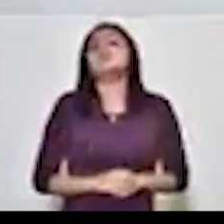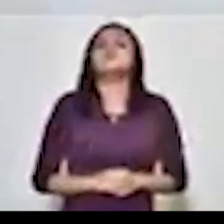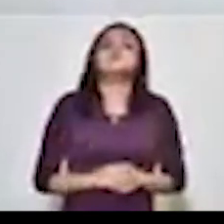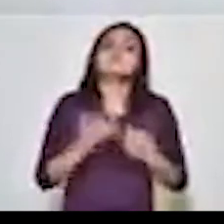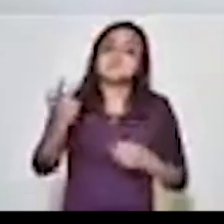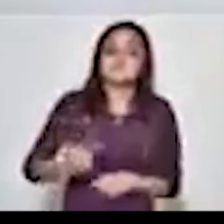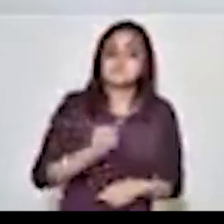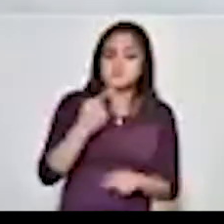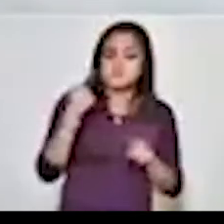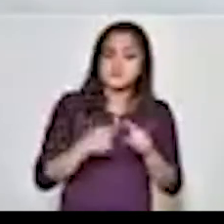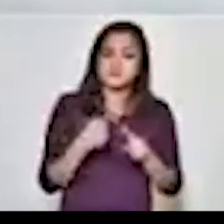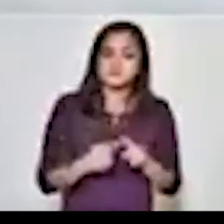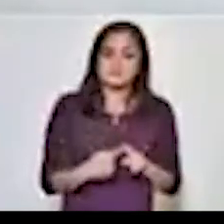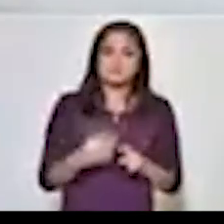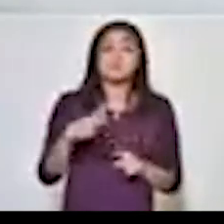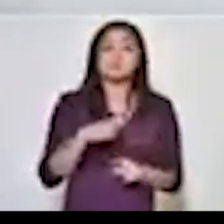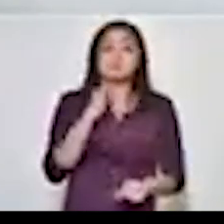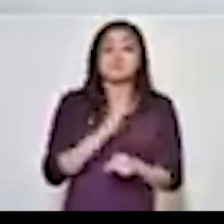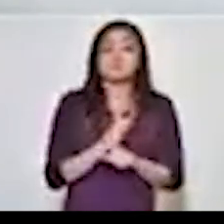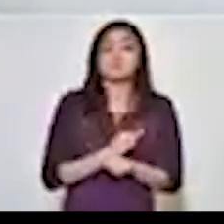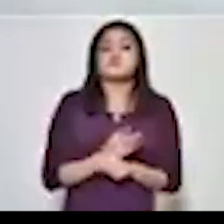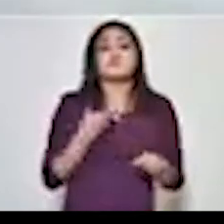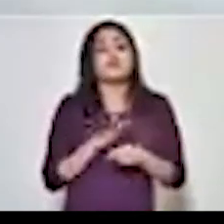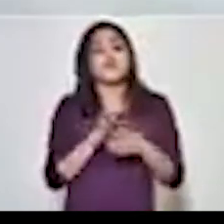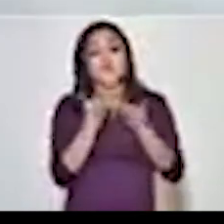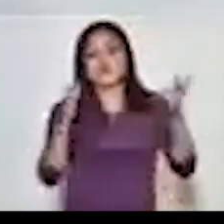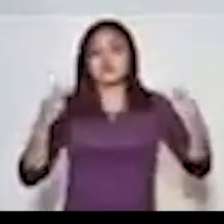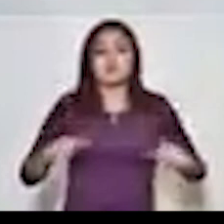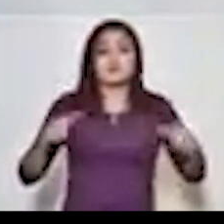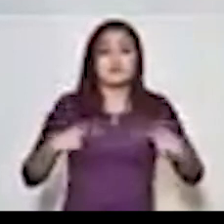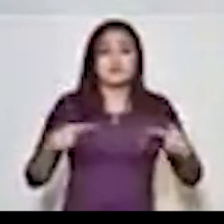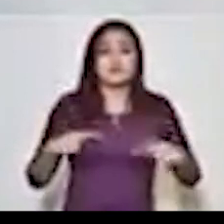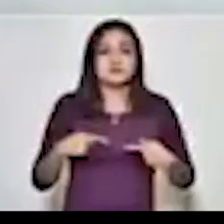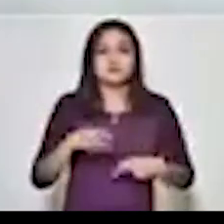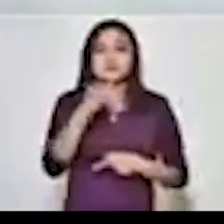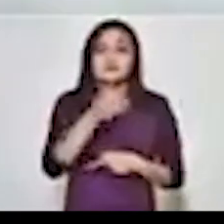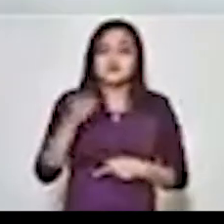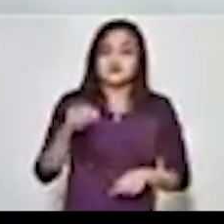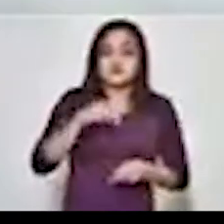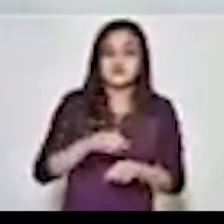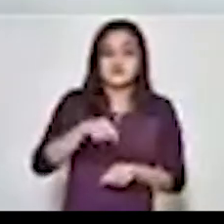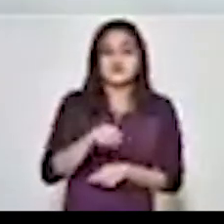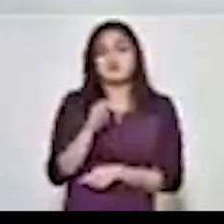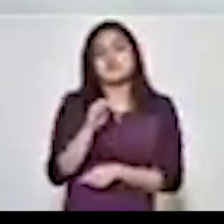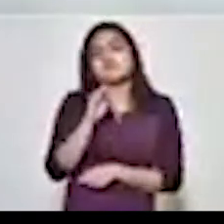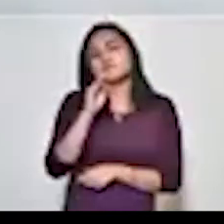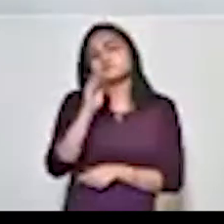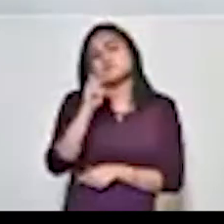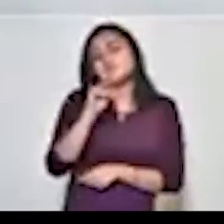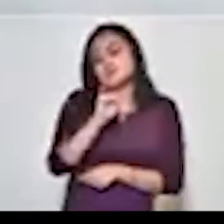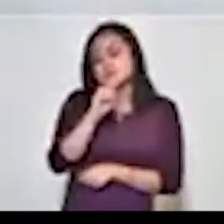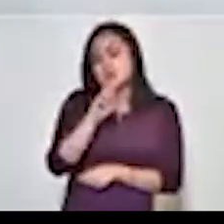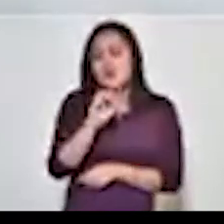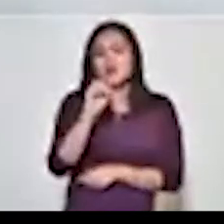tu pregunta de si a cualquier persona se le pasó la fecha de aplicación de Pfizer, Astra, o de